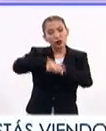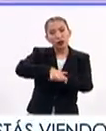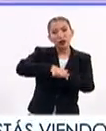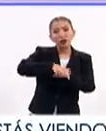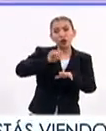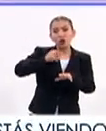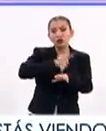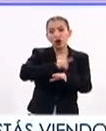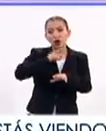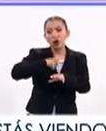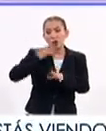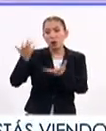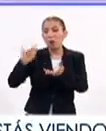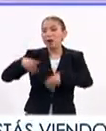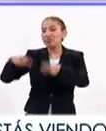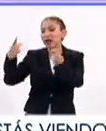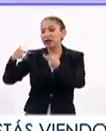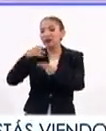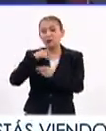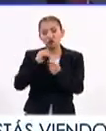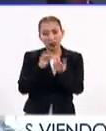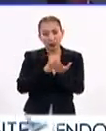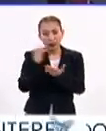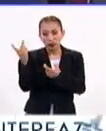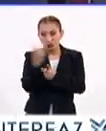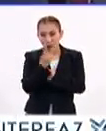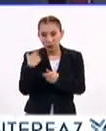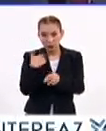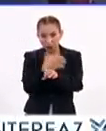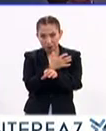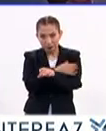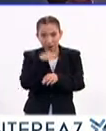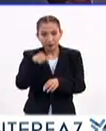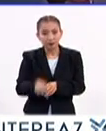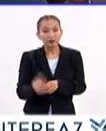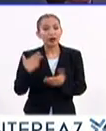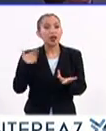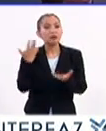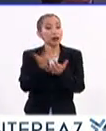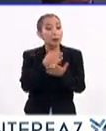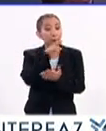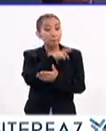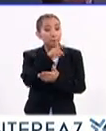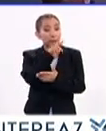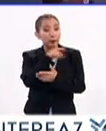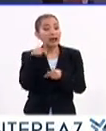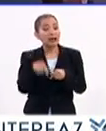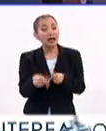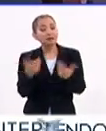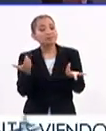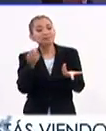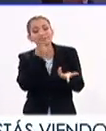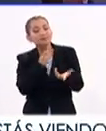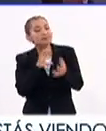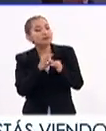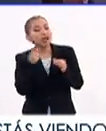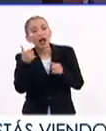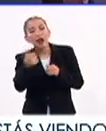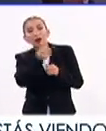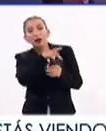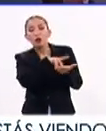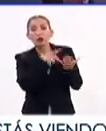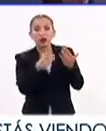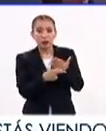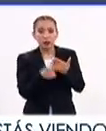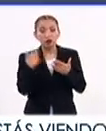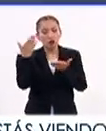solamente cuestiones comerciales. Pues muchísimas gracias a las dos por habernos acompañado. Las esperamos pronto a que nos cuenten sobre cada uno de